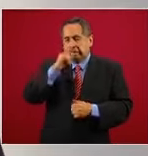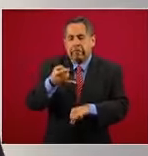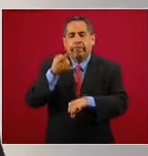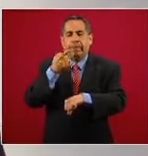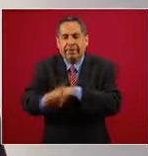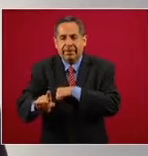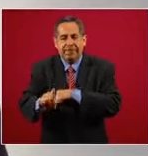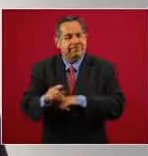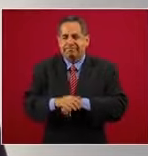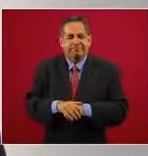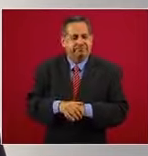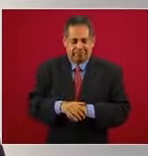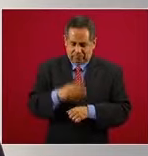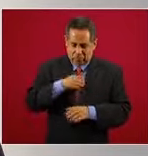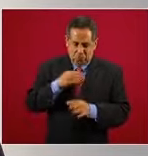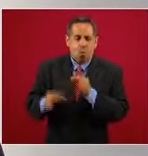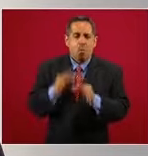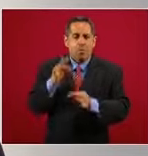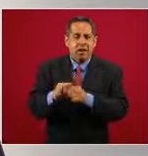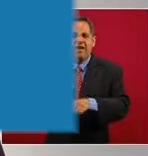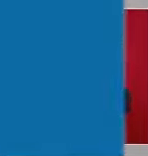al pueblo de México.